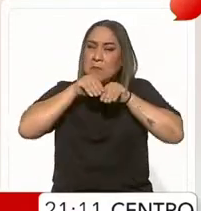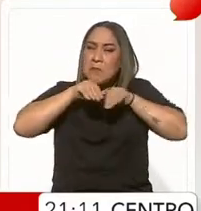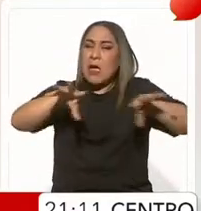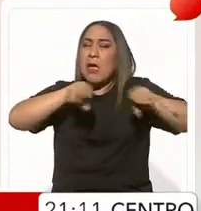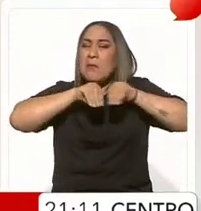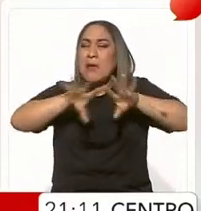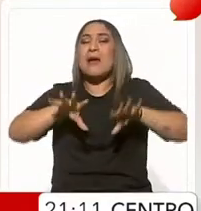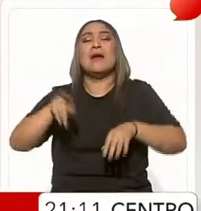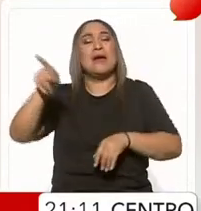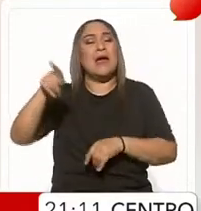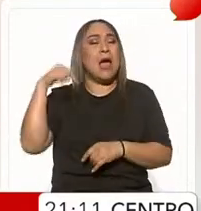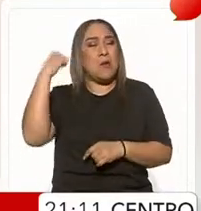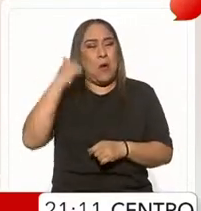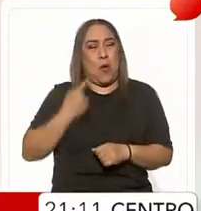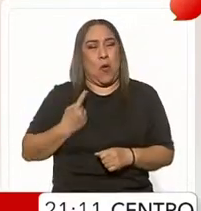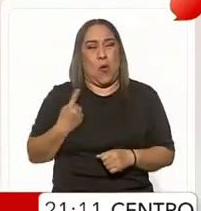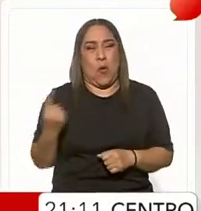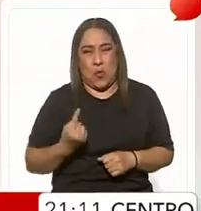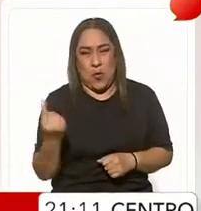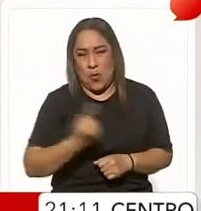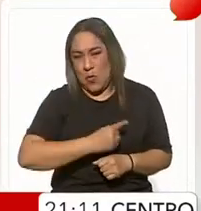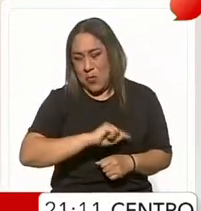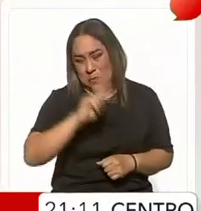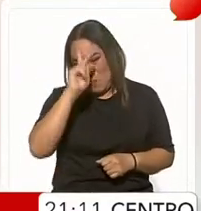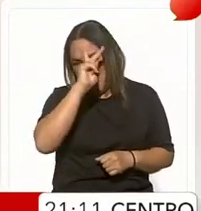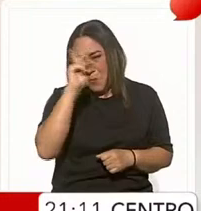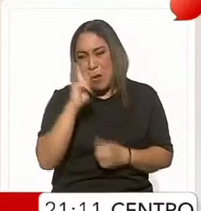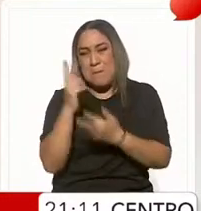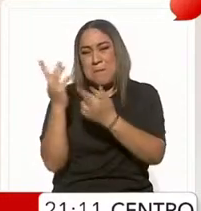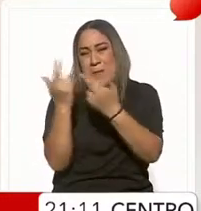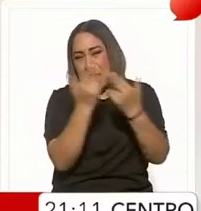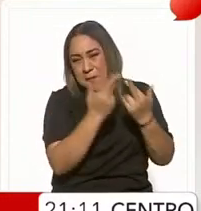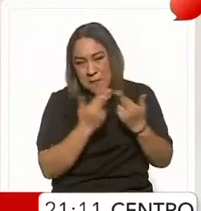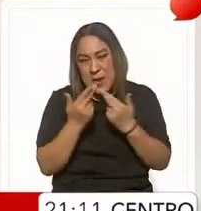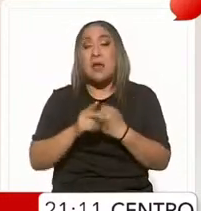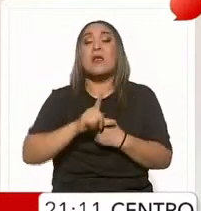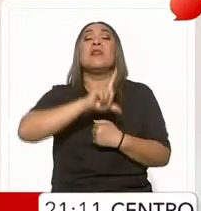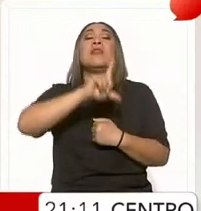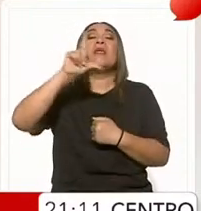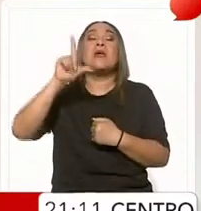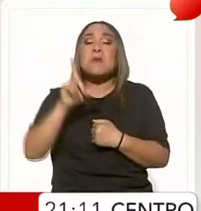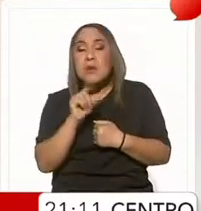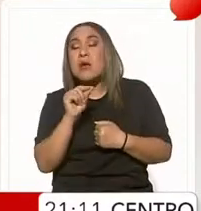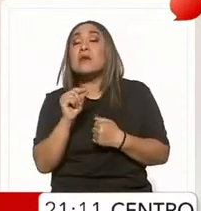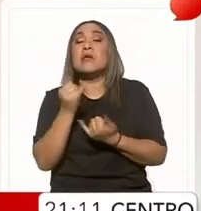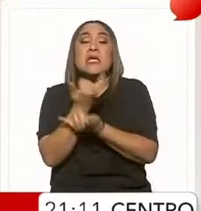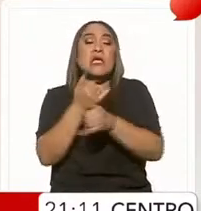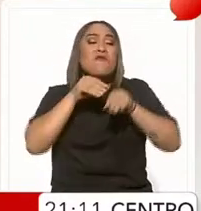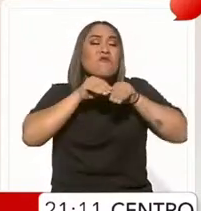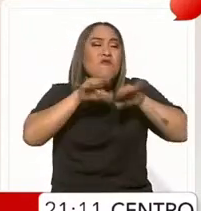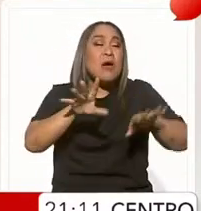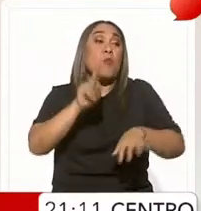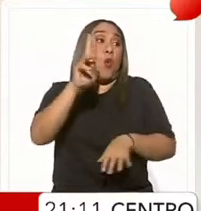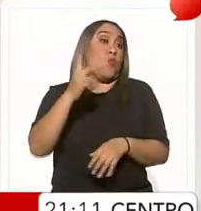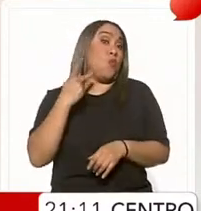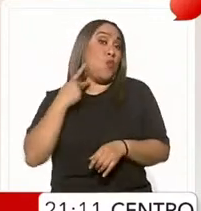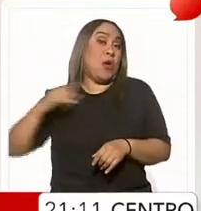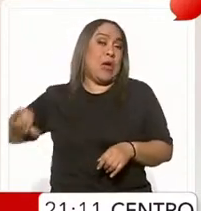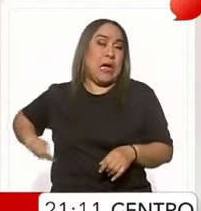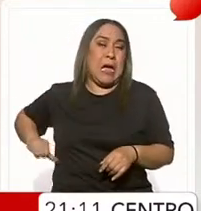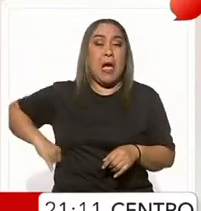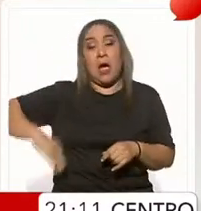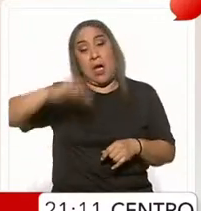paso de Otis en Acapulco. A la destrucción del desastre natural se sumó la vemencia de un tratamiento informativo y político que